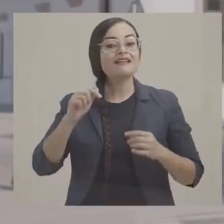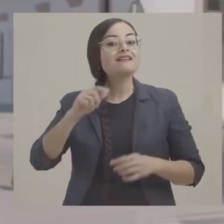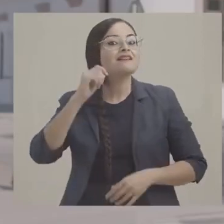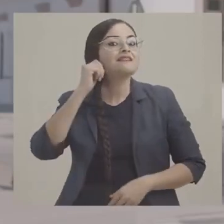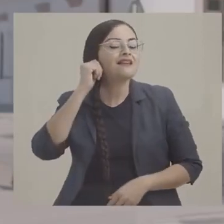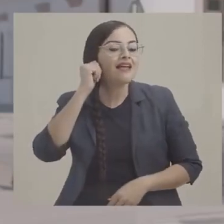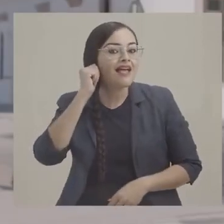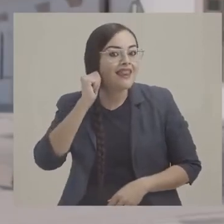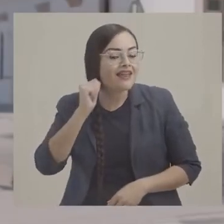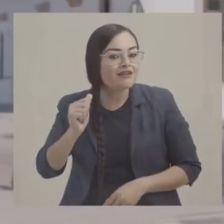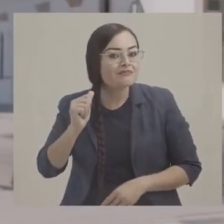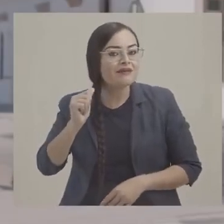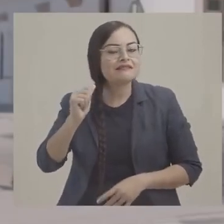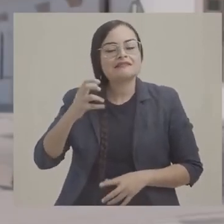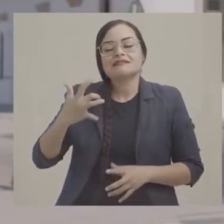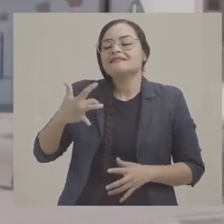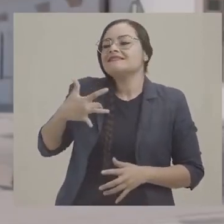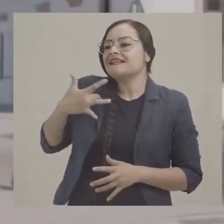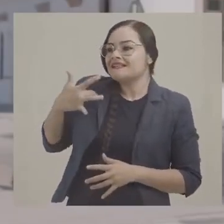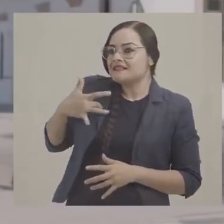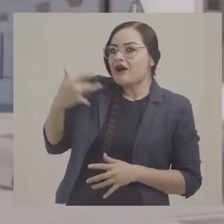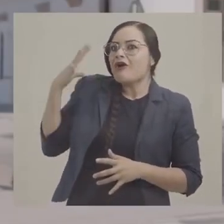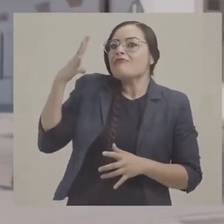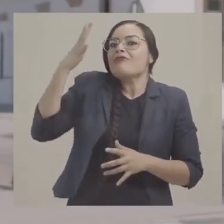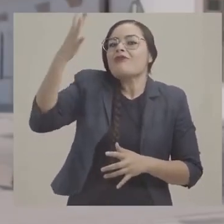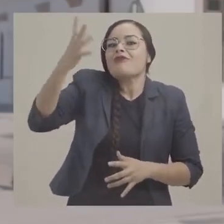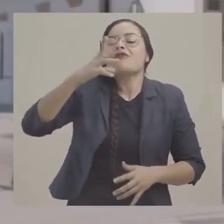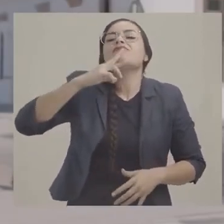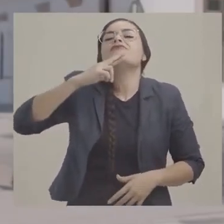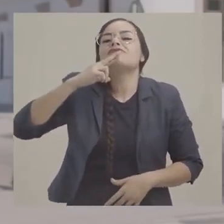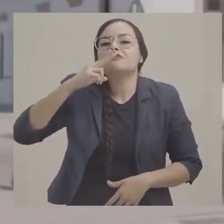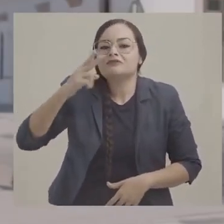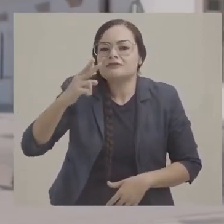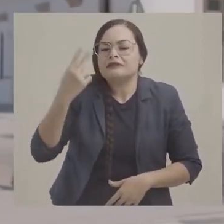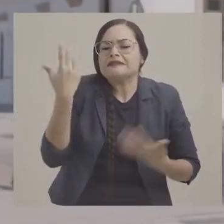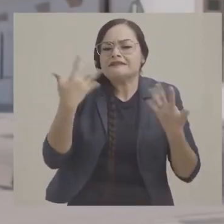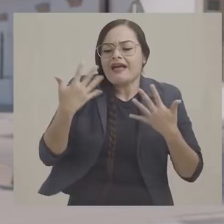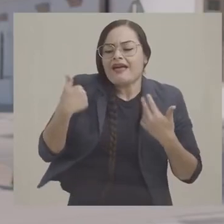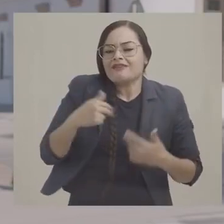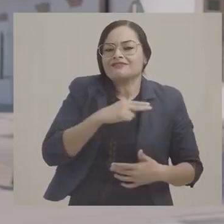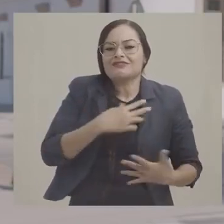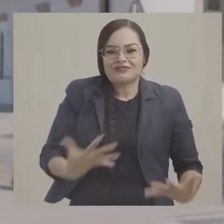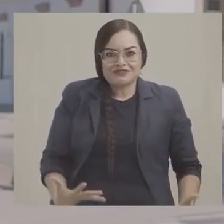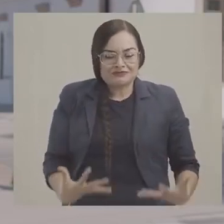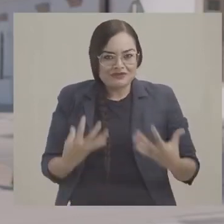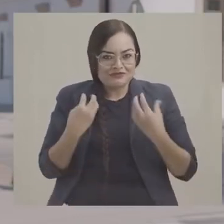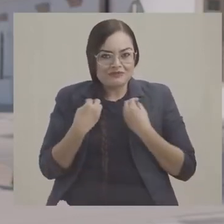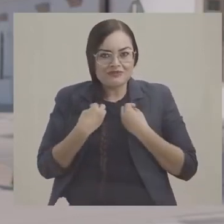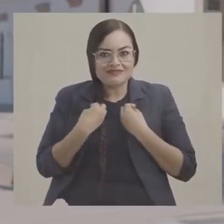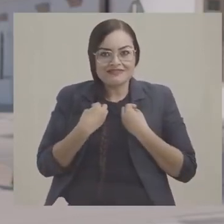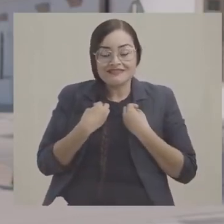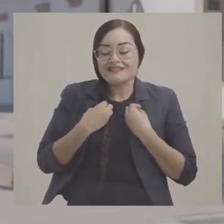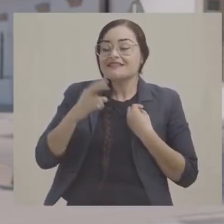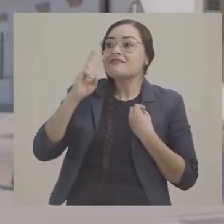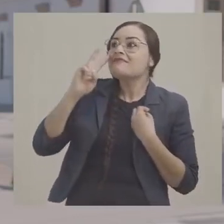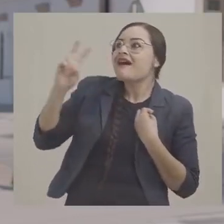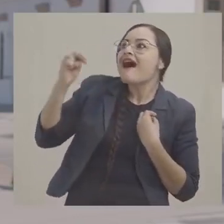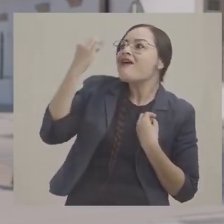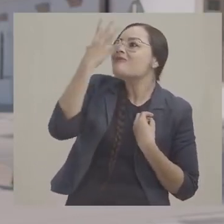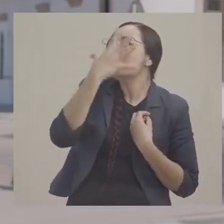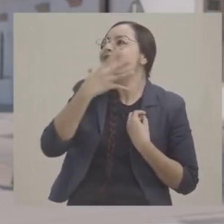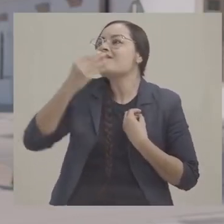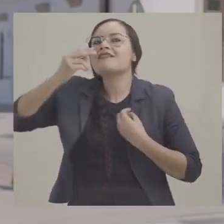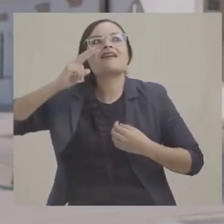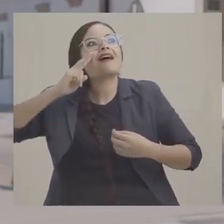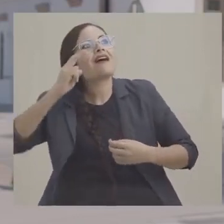En La Paz se puede ver y sentir el mejor futuro que prometimos, lo vivimos. La belleza de sus paisajes